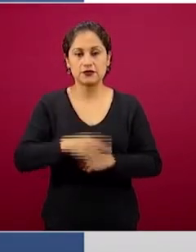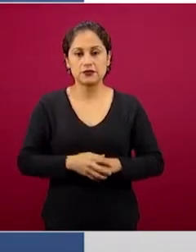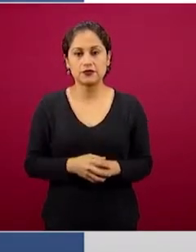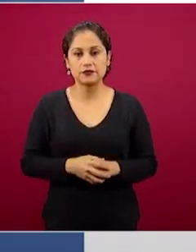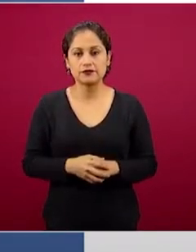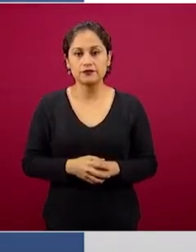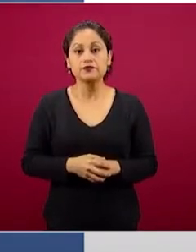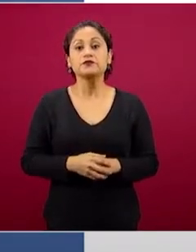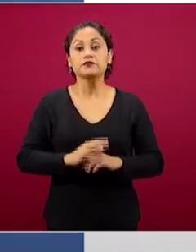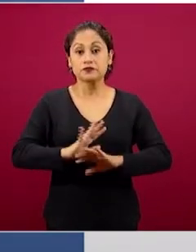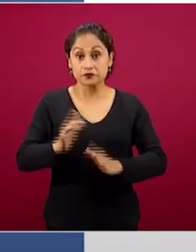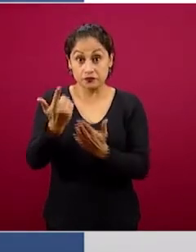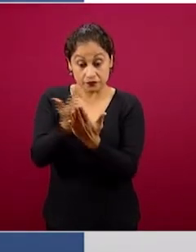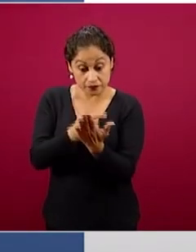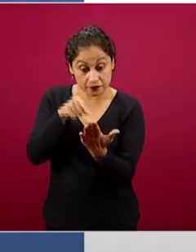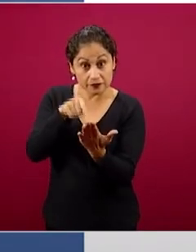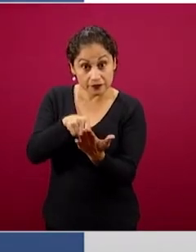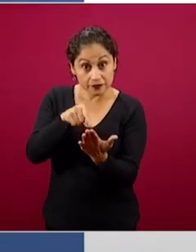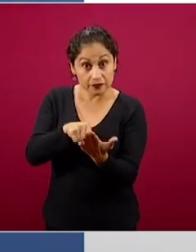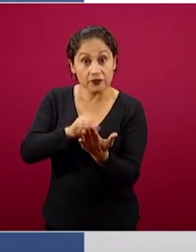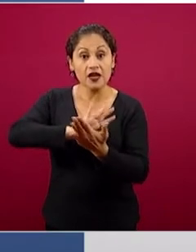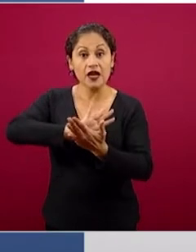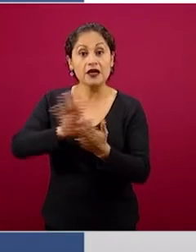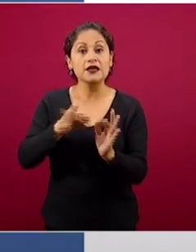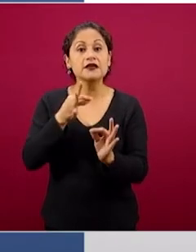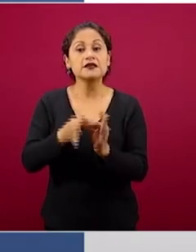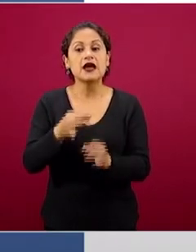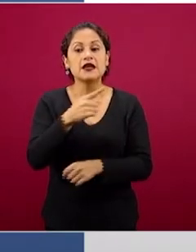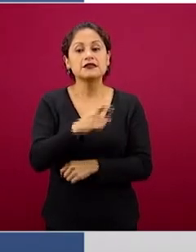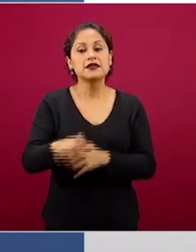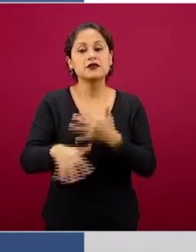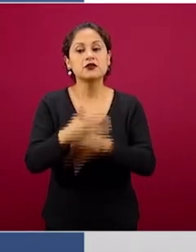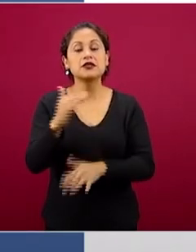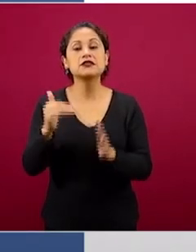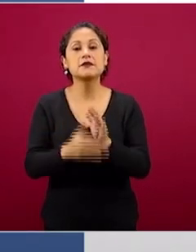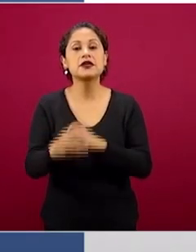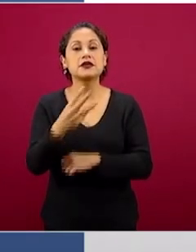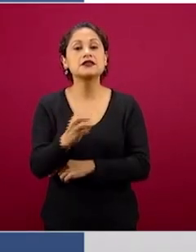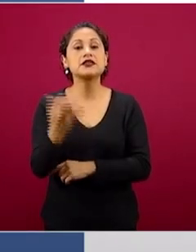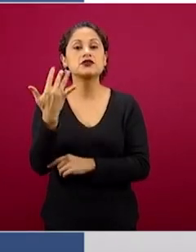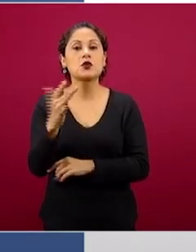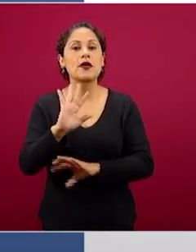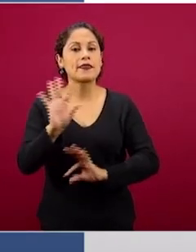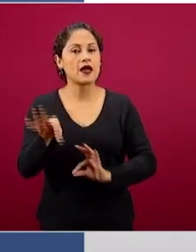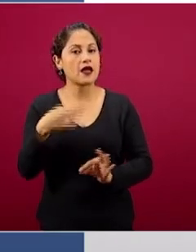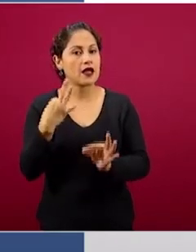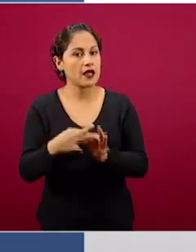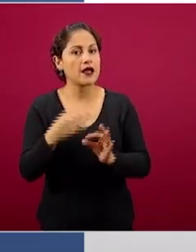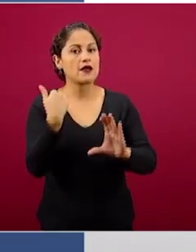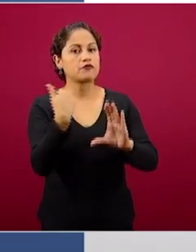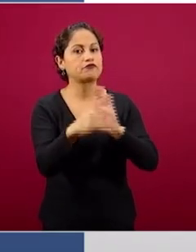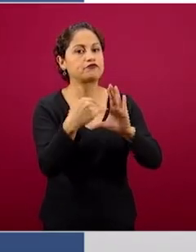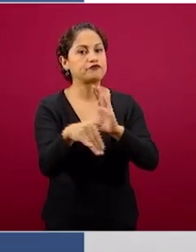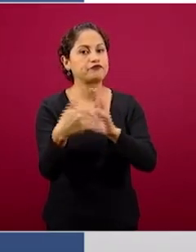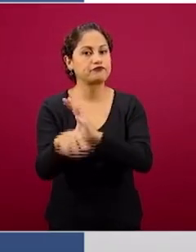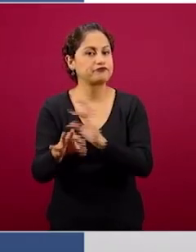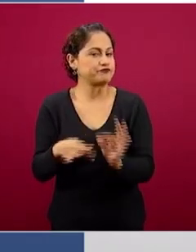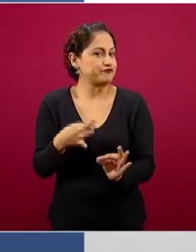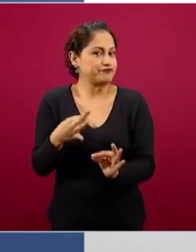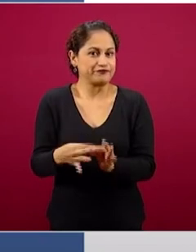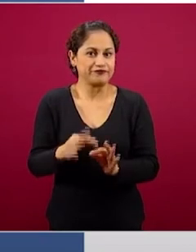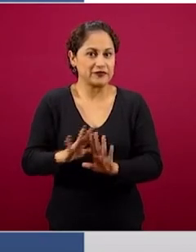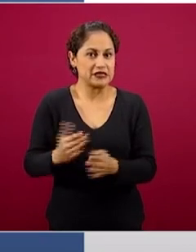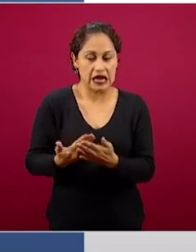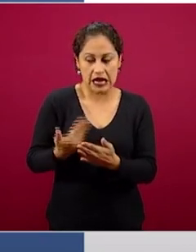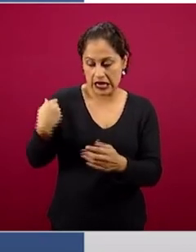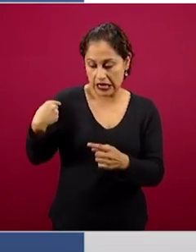lo han solicitado 115 mil 350 lo han recibido el día de hoy. Ya lo han recibido en estas